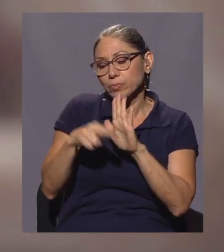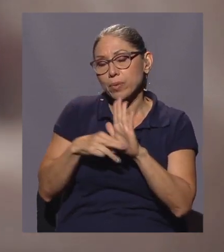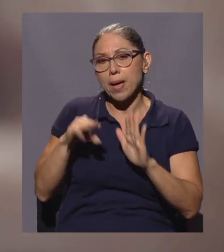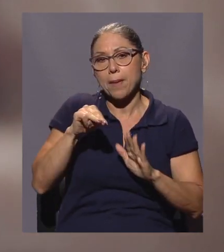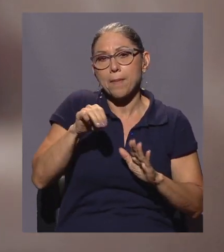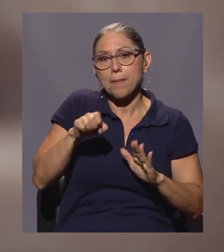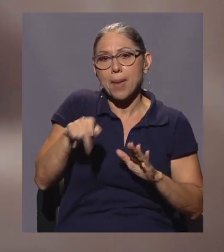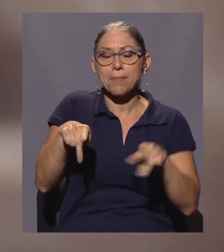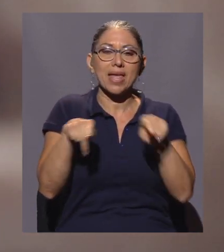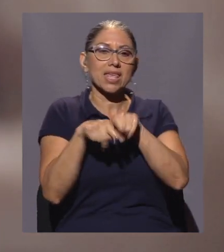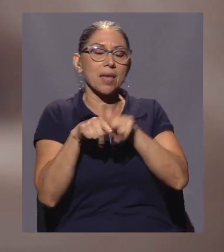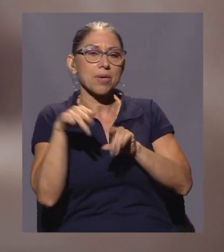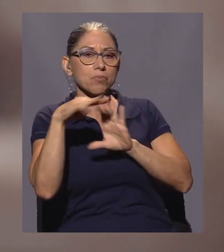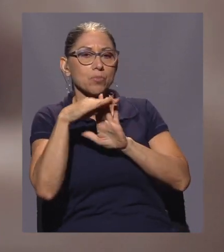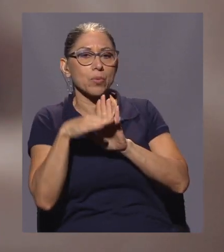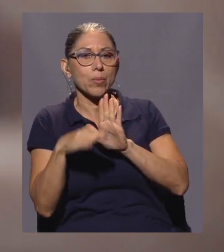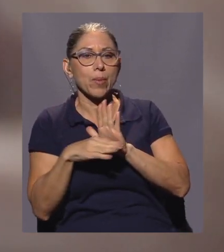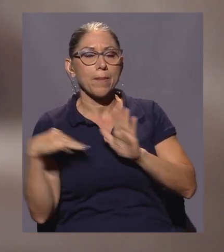Salud.